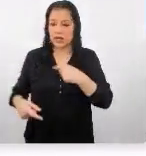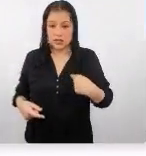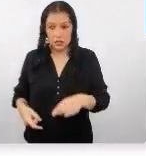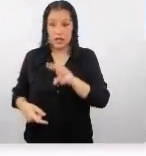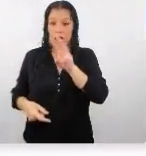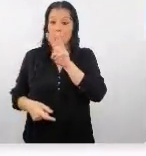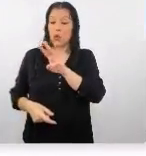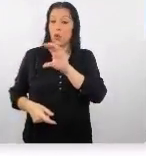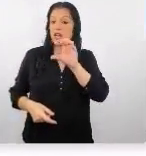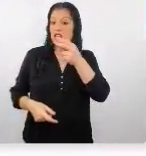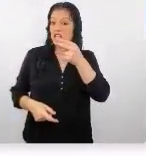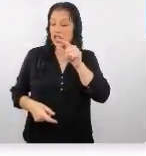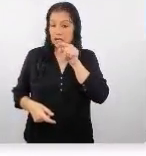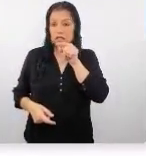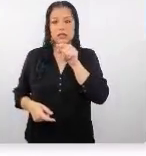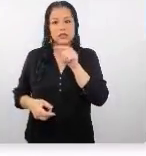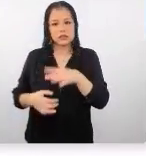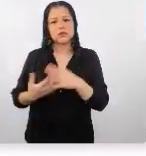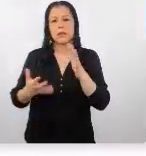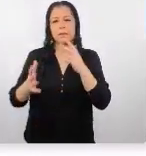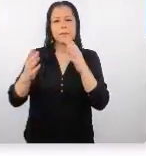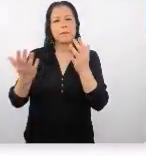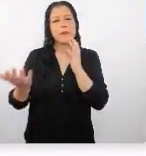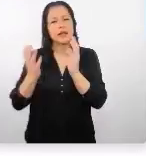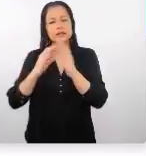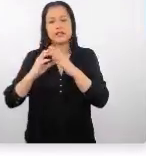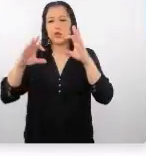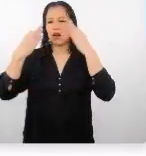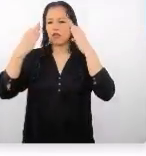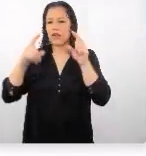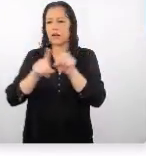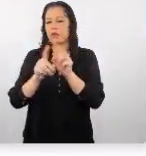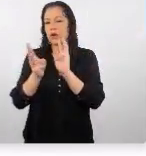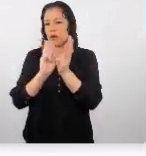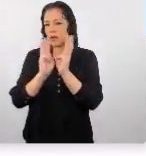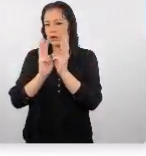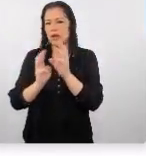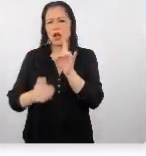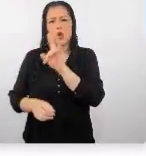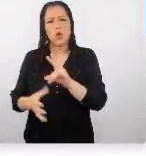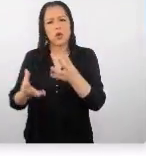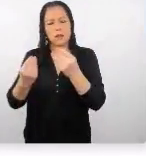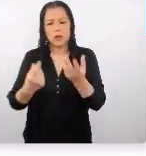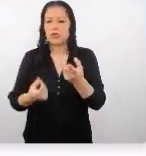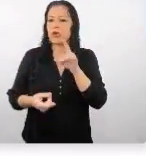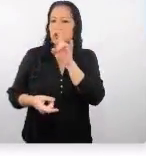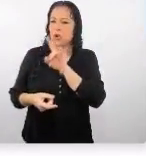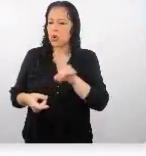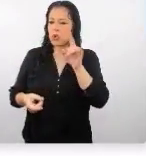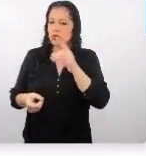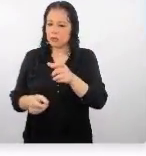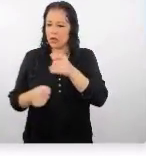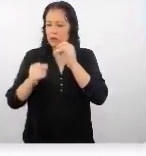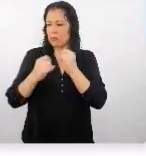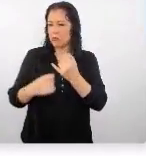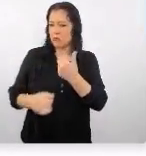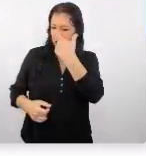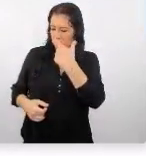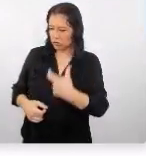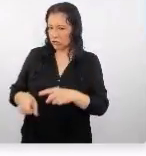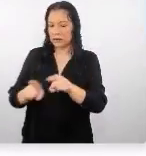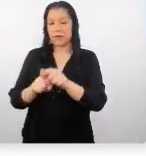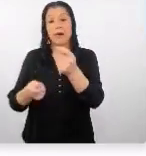es una especie digamos de entre Facebook y WhatsApp ¿no? lo utilizan tanto para la vida personal como para los